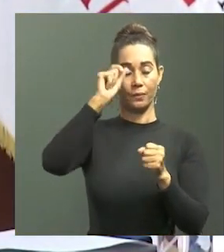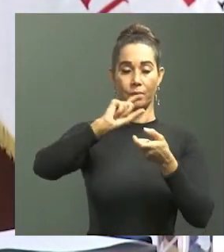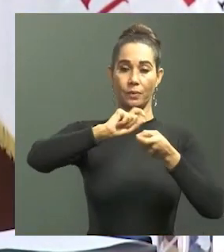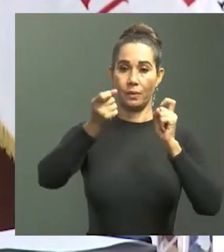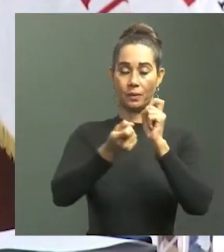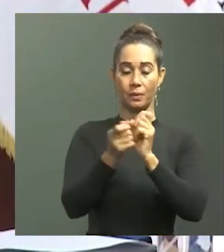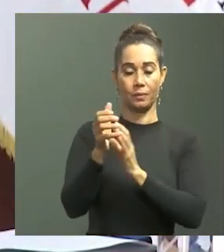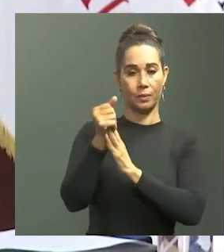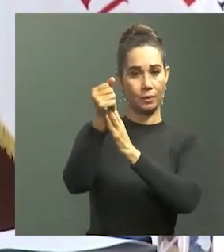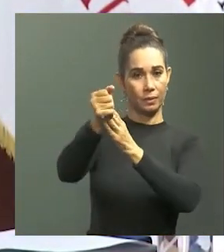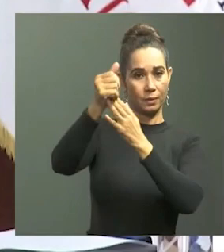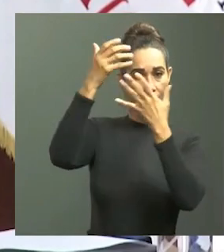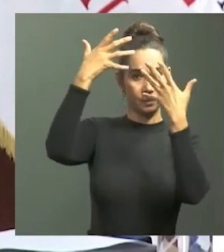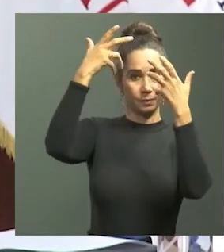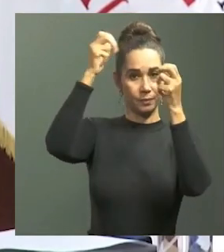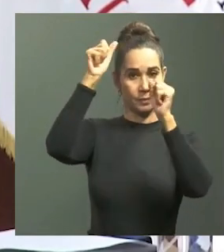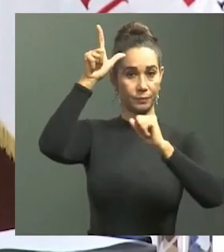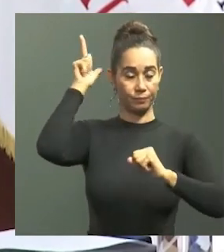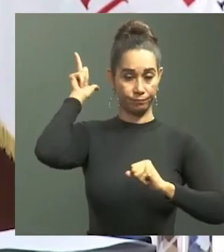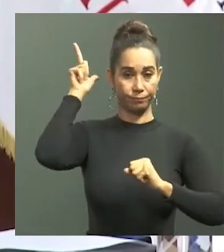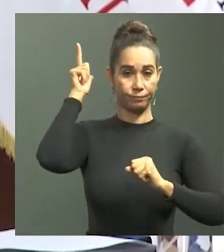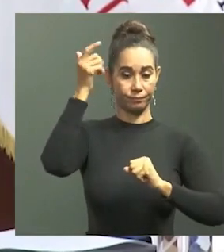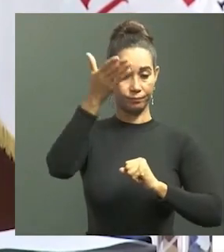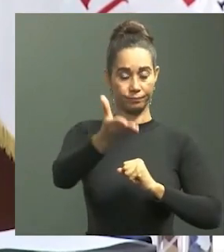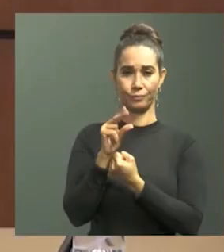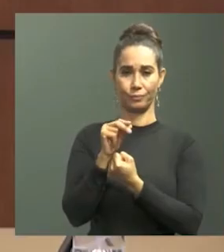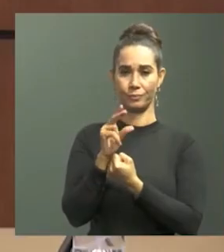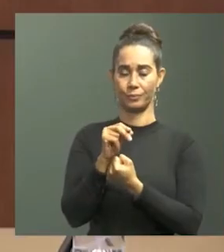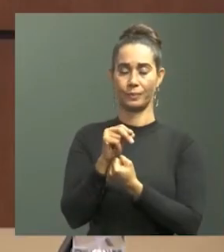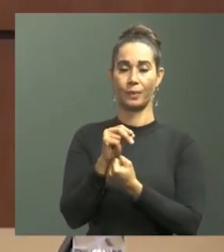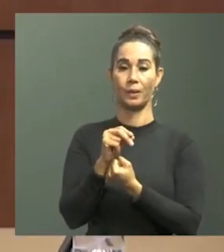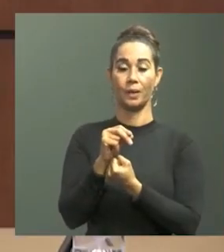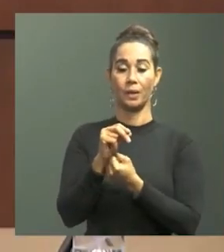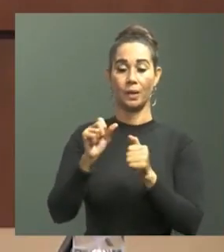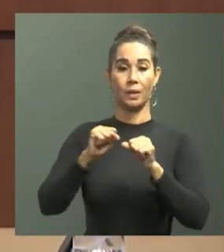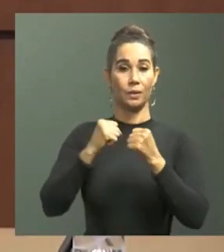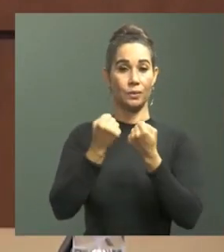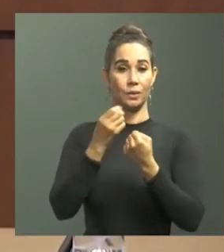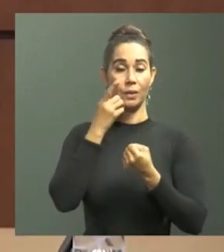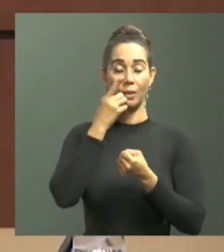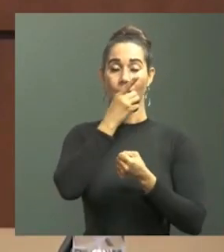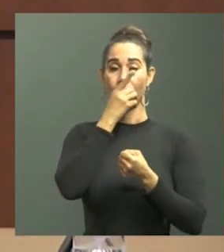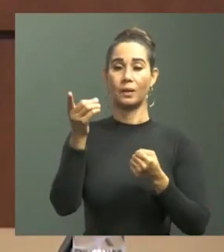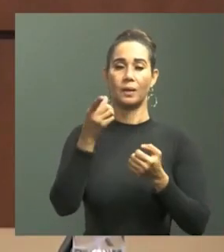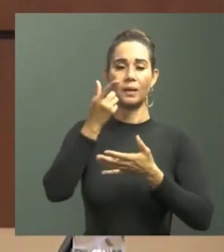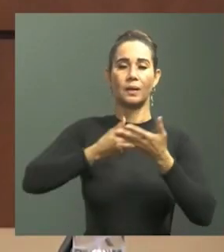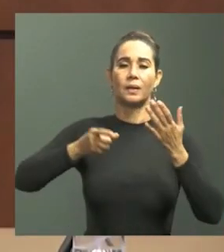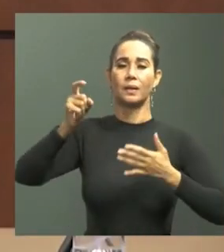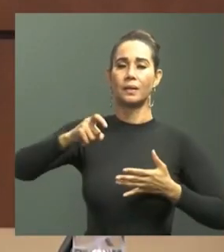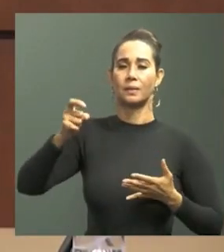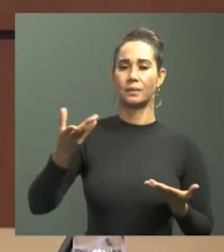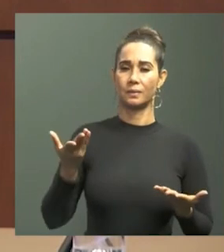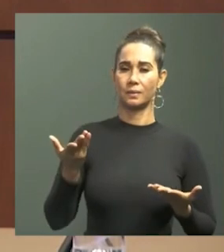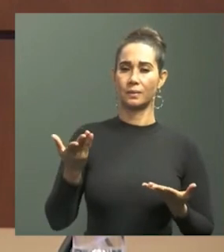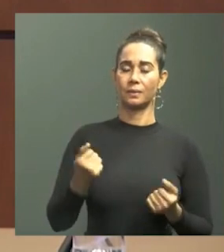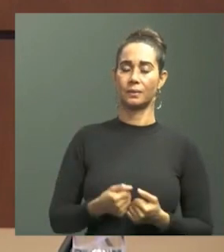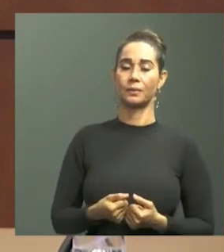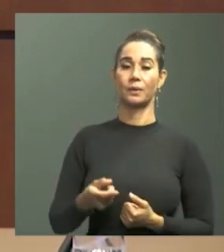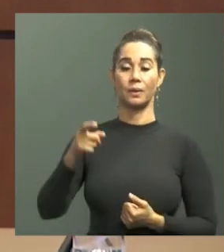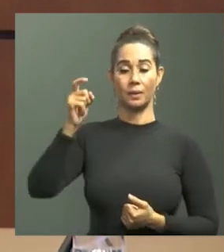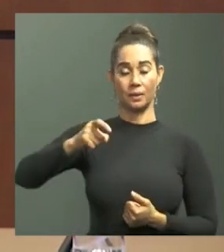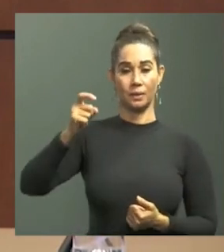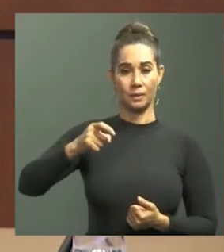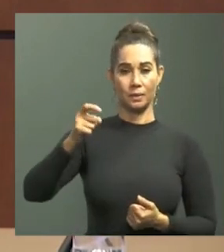por el excelentísimo señor presidente Luis Abinader, la sociedad dominicana lo que necesita y lo que necesitaba era